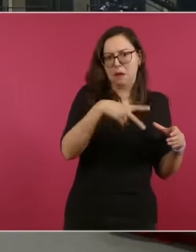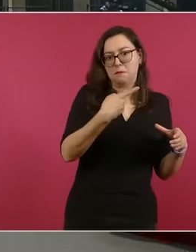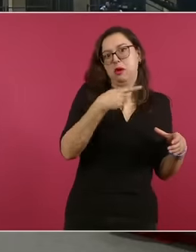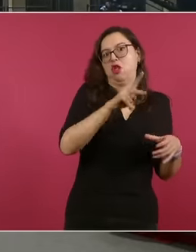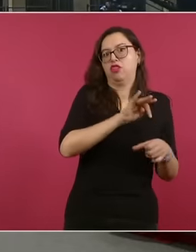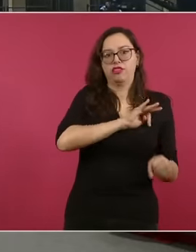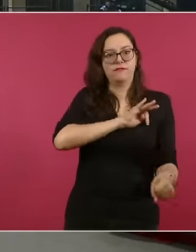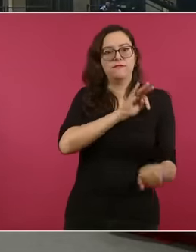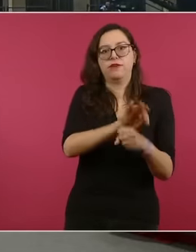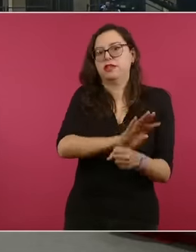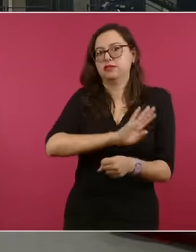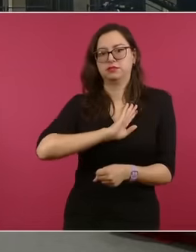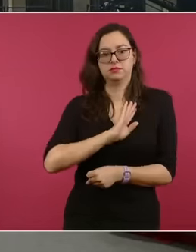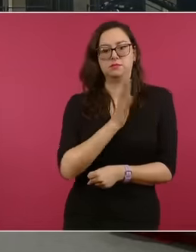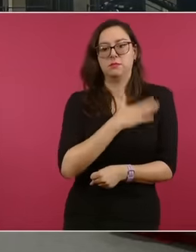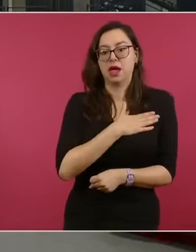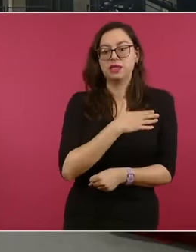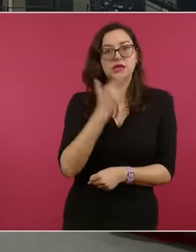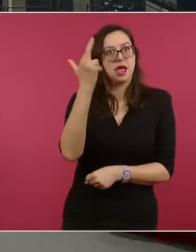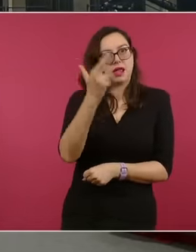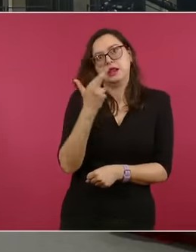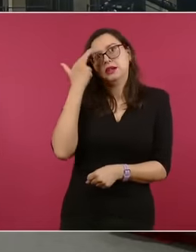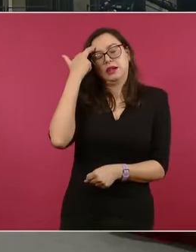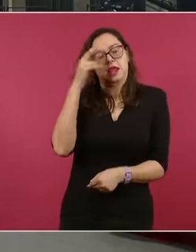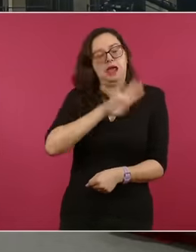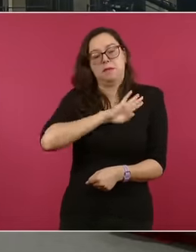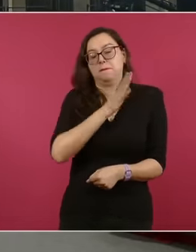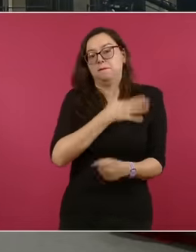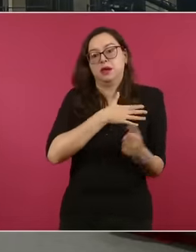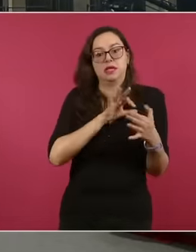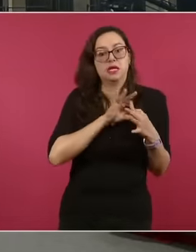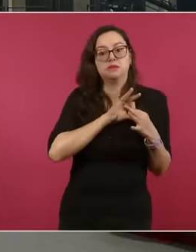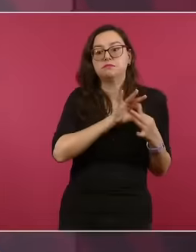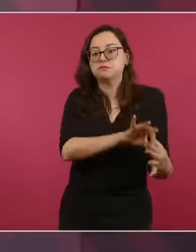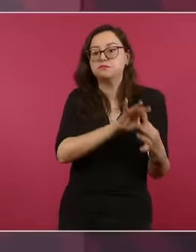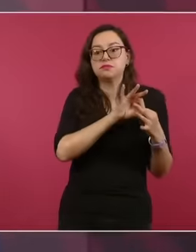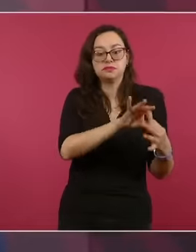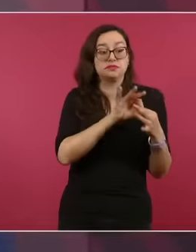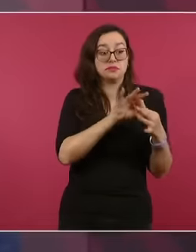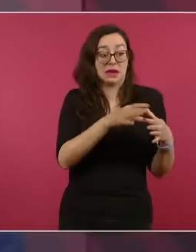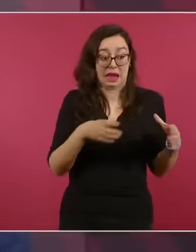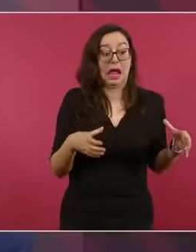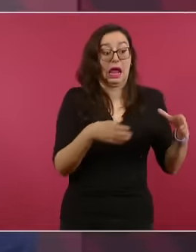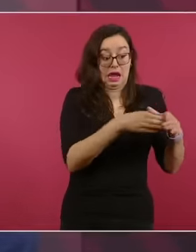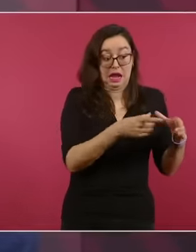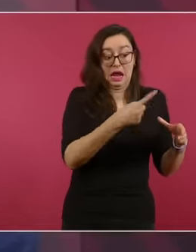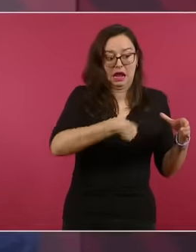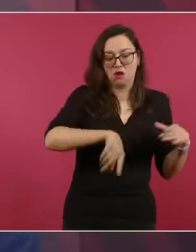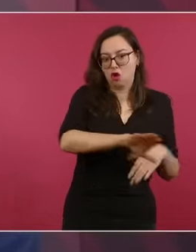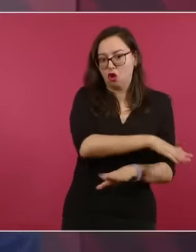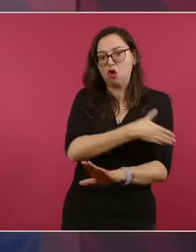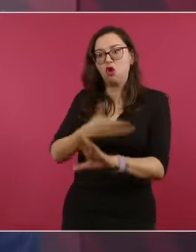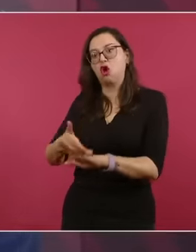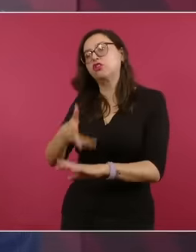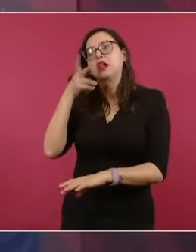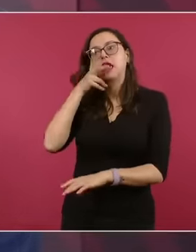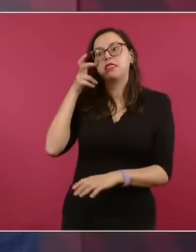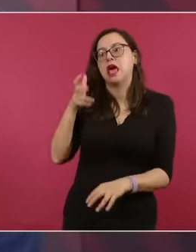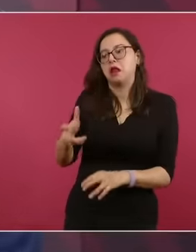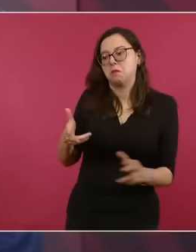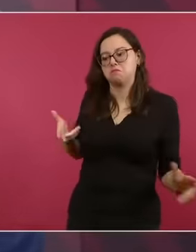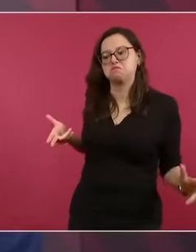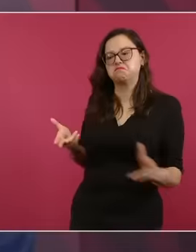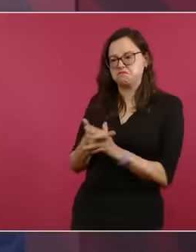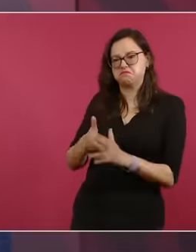bueno, que son los que asesinan a Hidalgo y